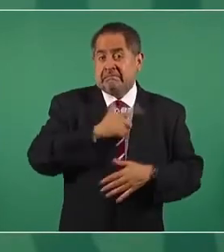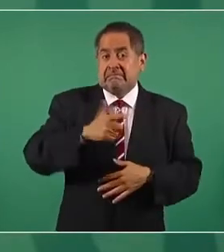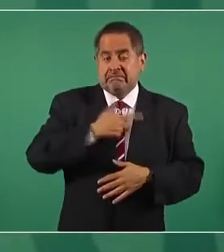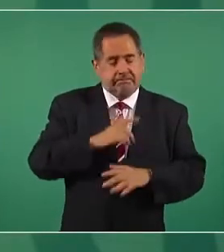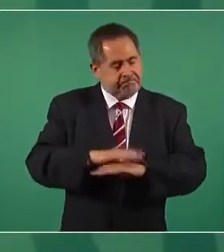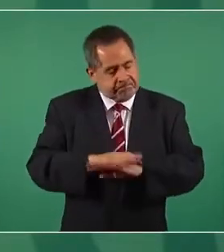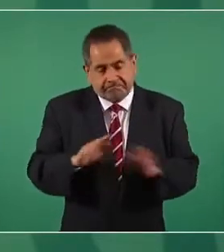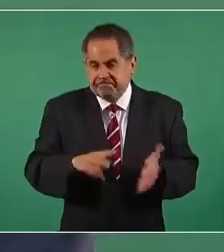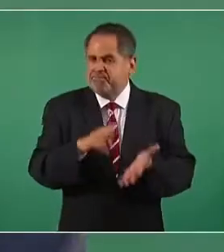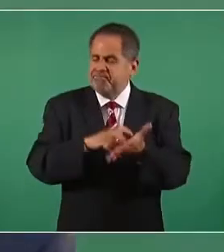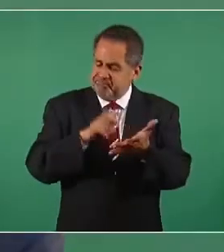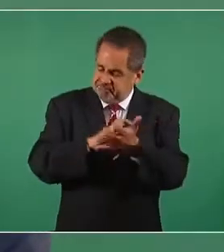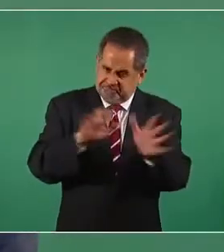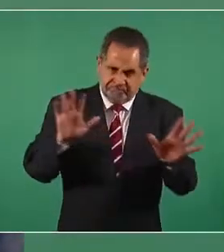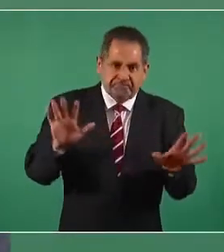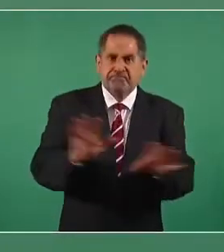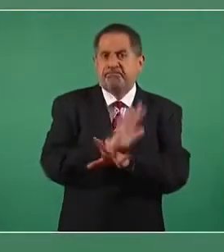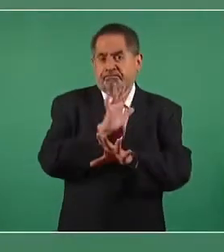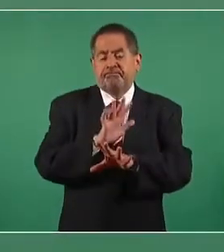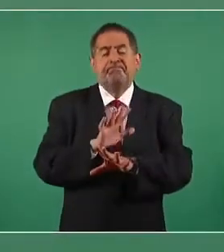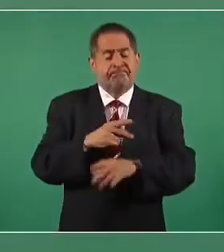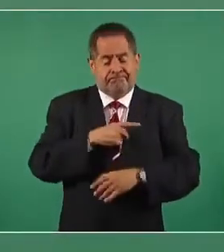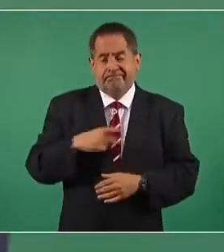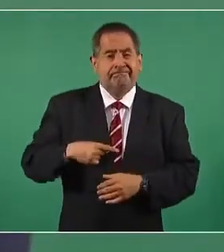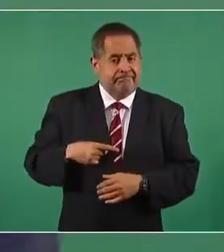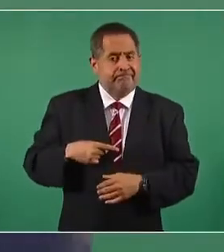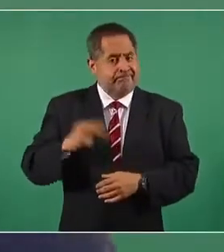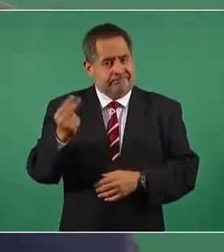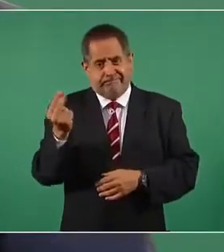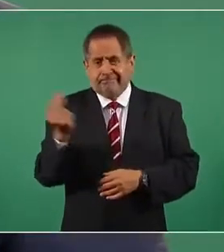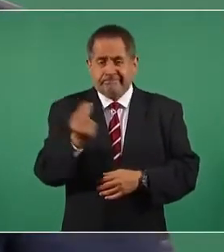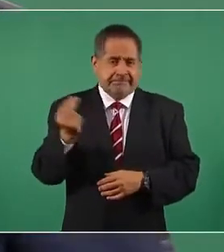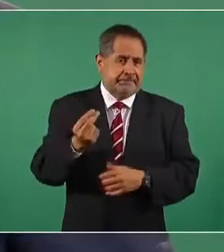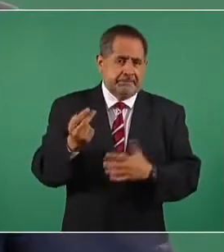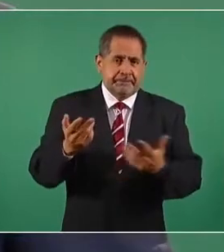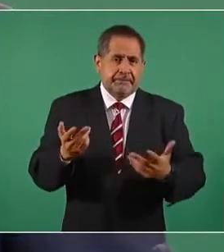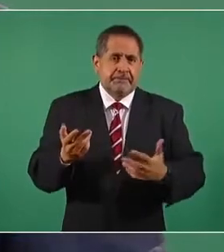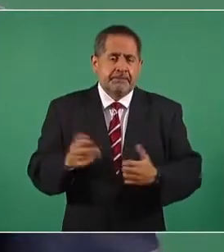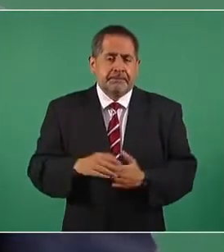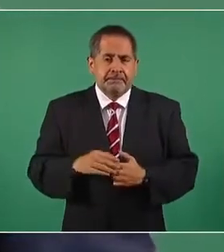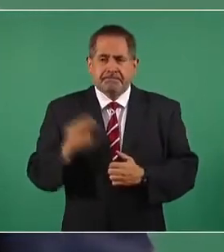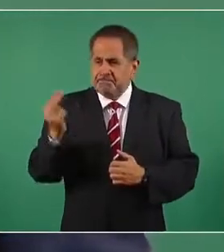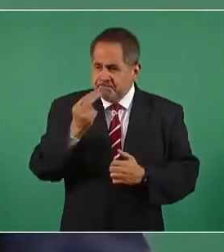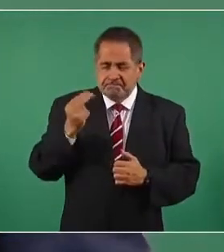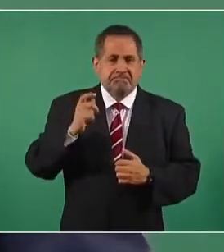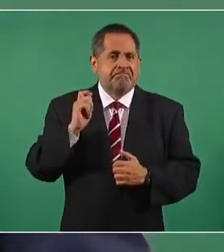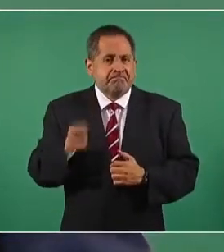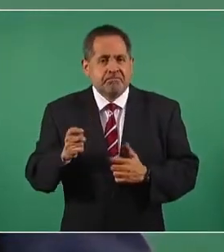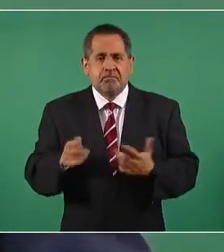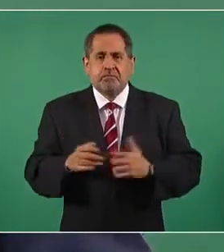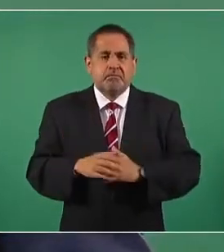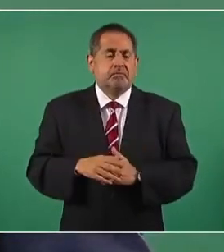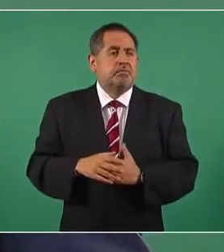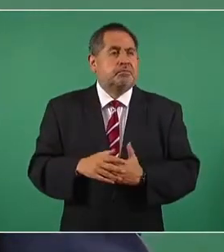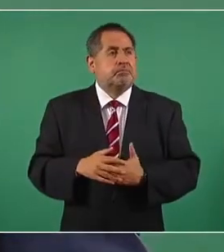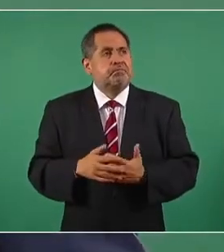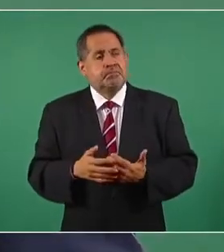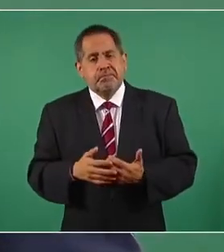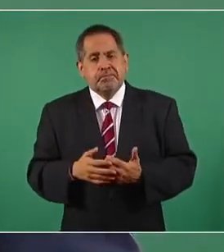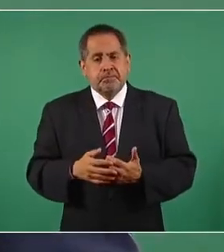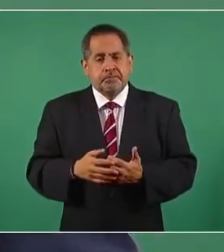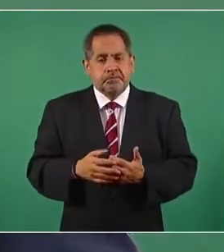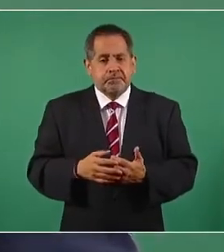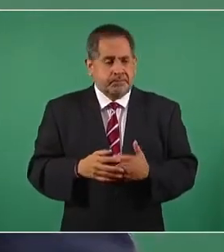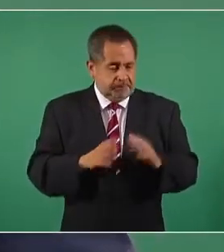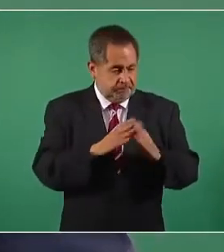pero se tiene que formar a